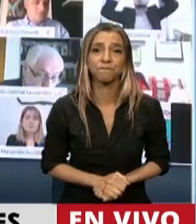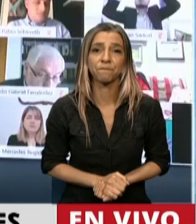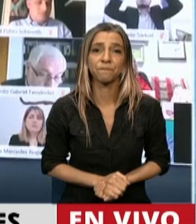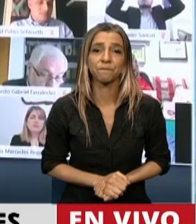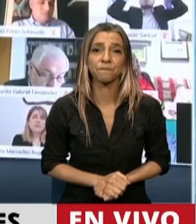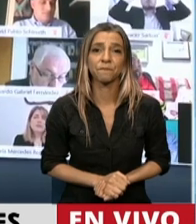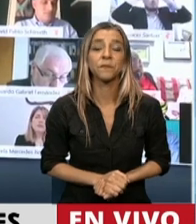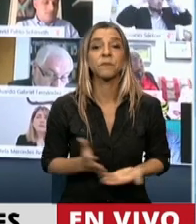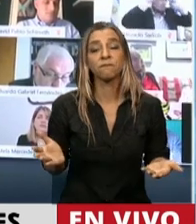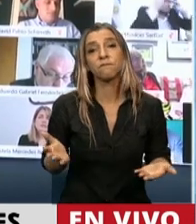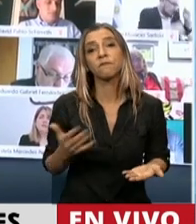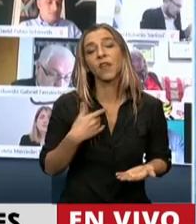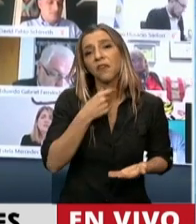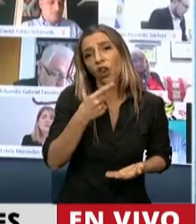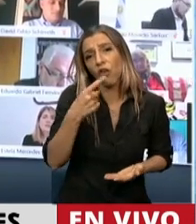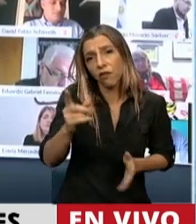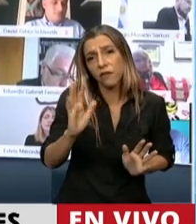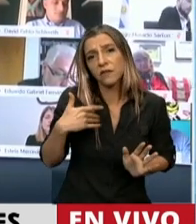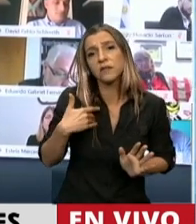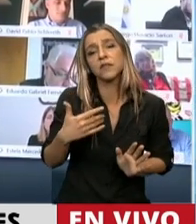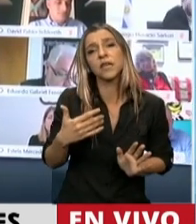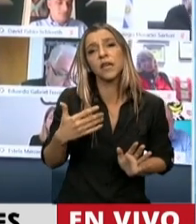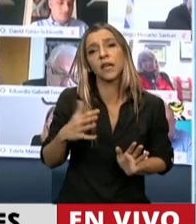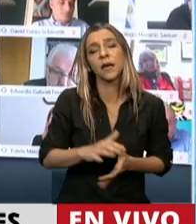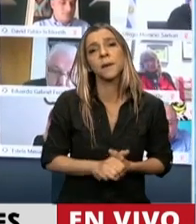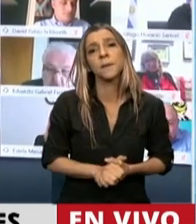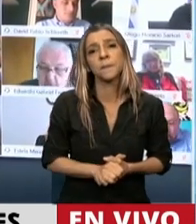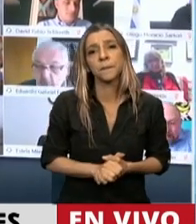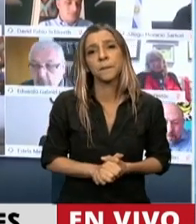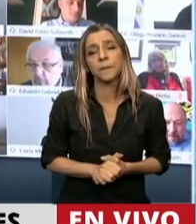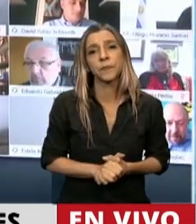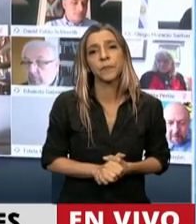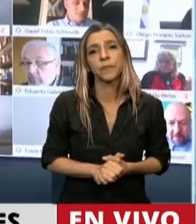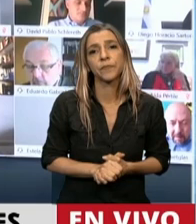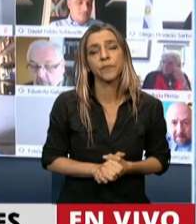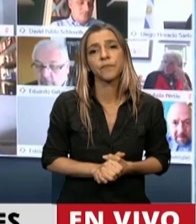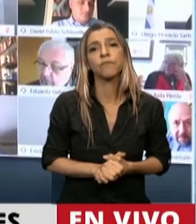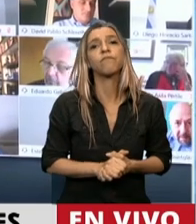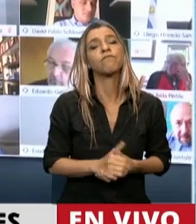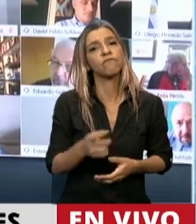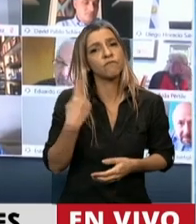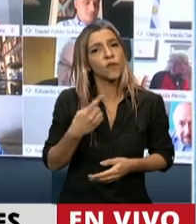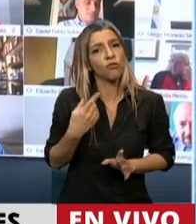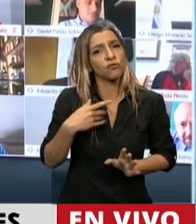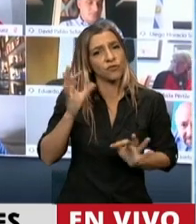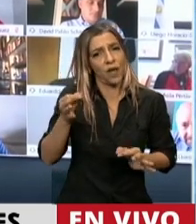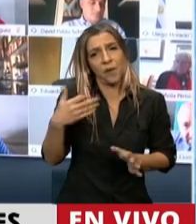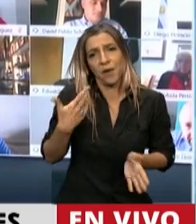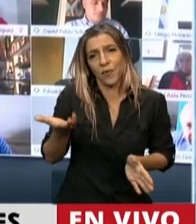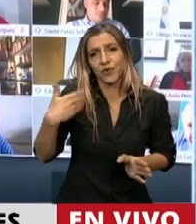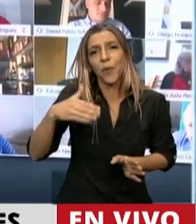Decirle que a pocos días, en natalicio, nuestro general Juan Domingo Perón